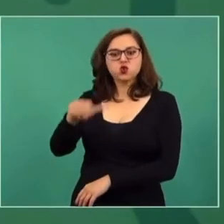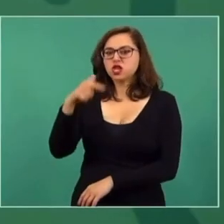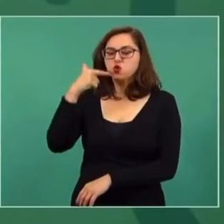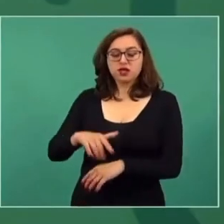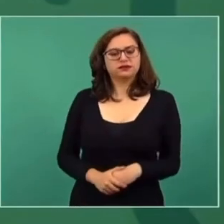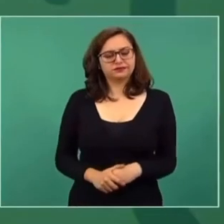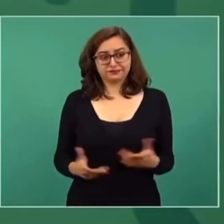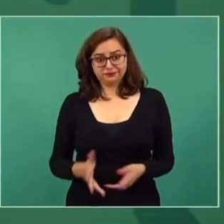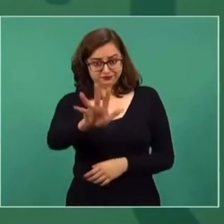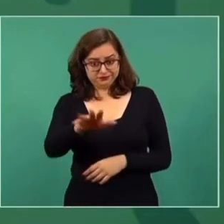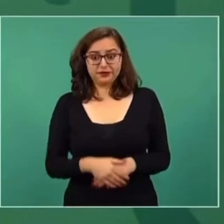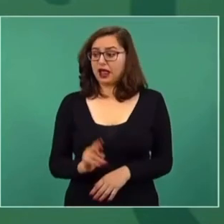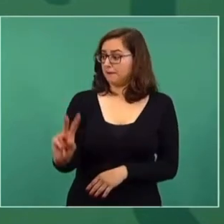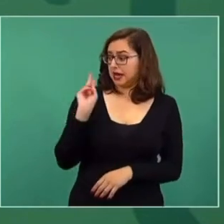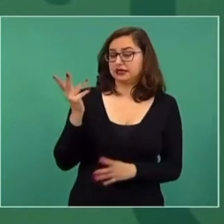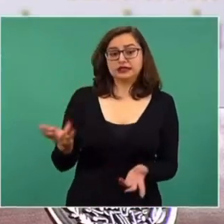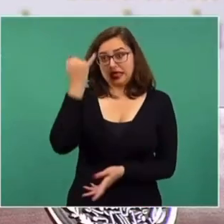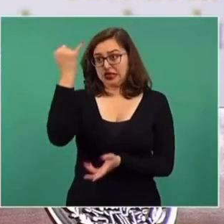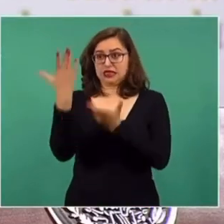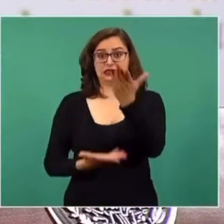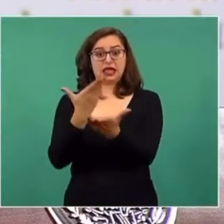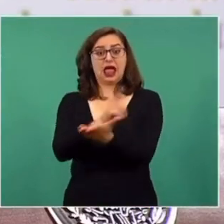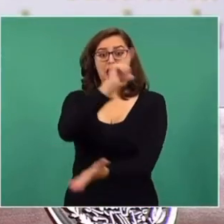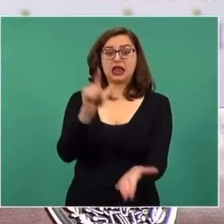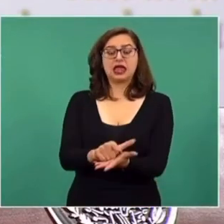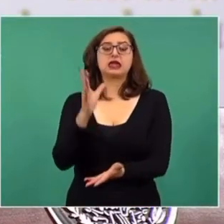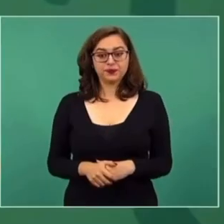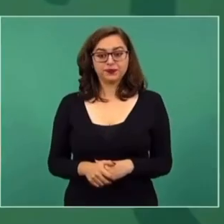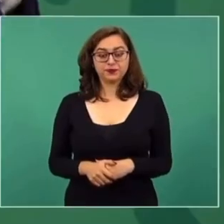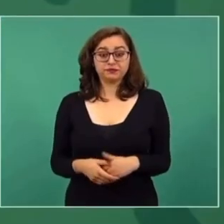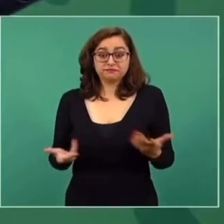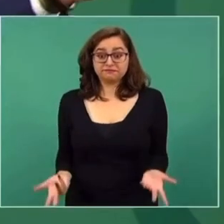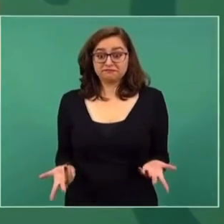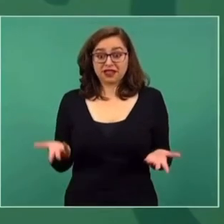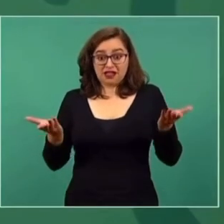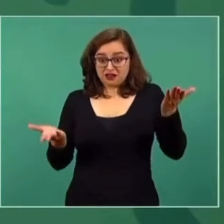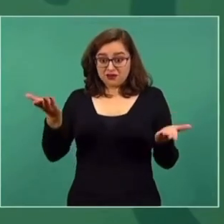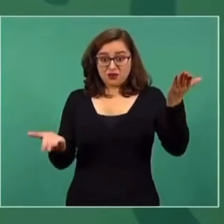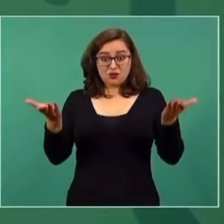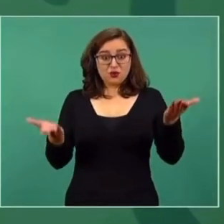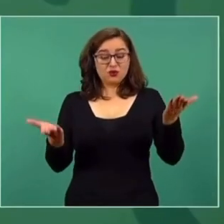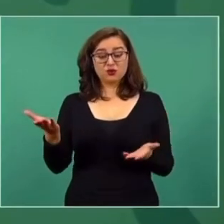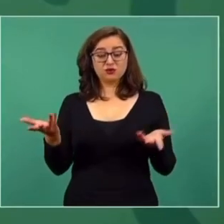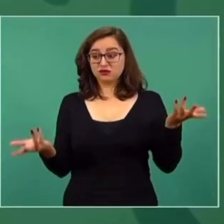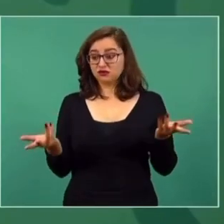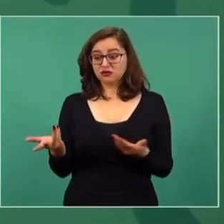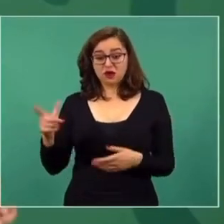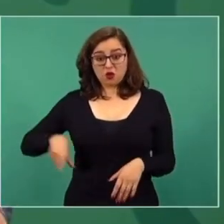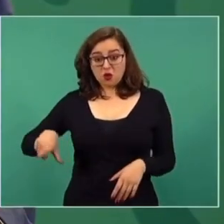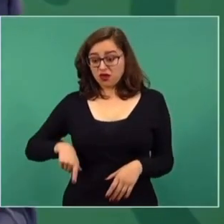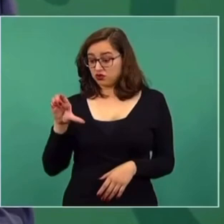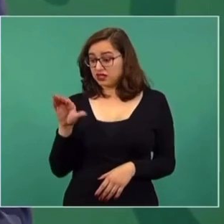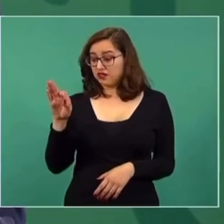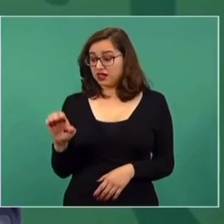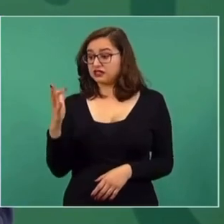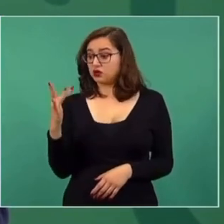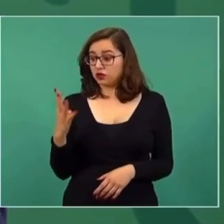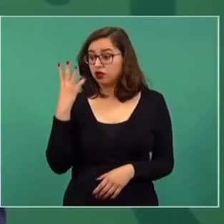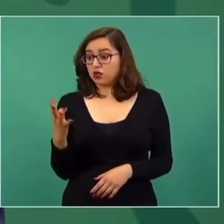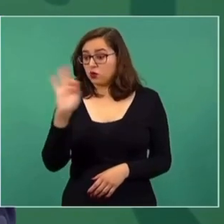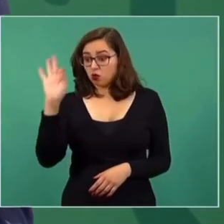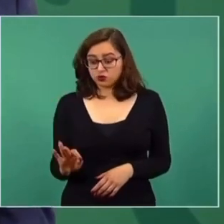consiste la iniciativa que estoy enviando a la Cámara de Diputados? Pues en que haya un equilibrio, que el 54% de la energía eléctrica